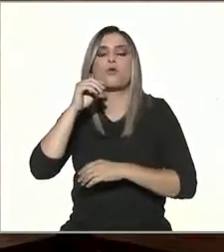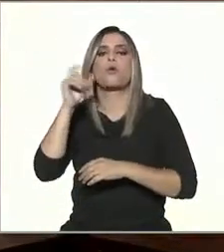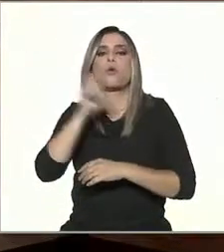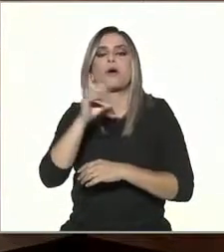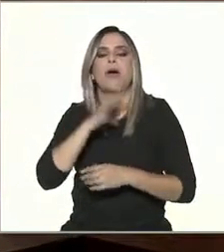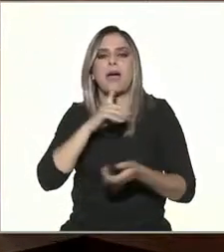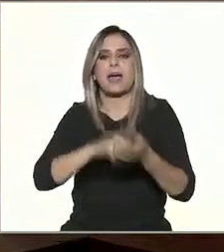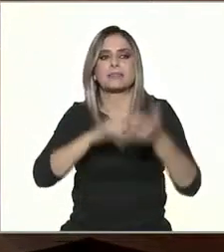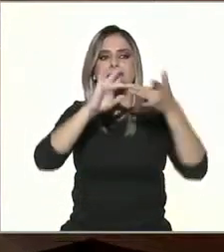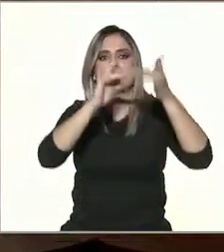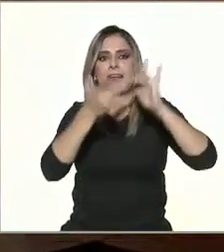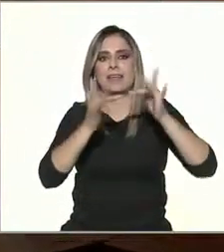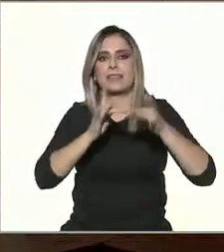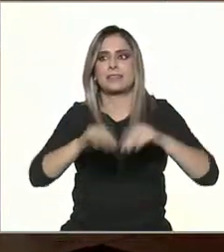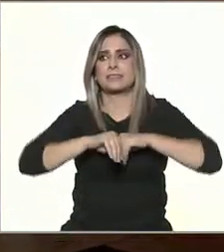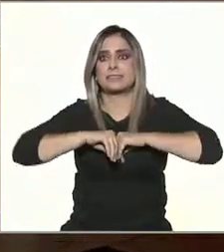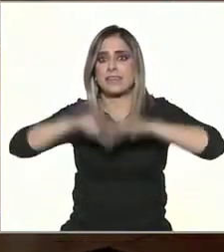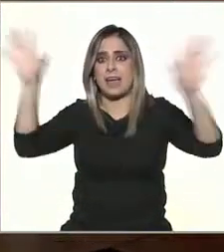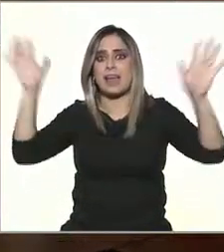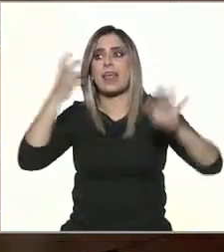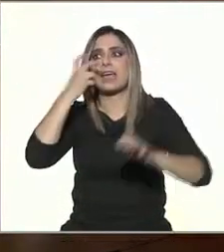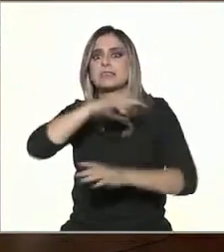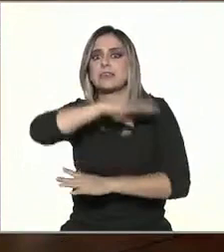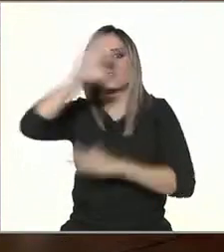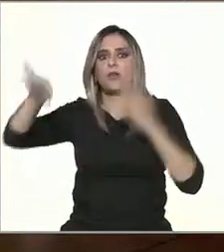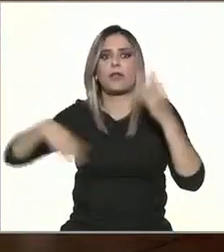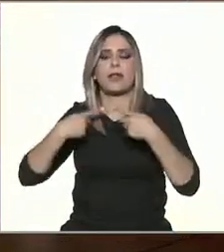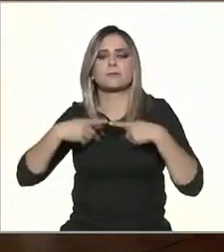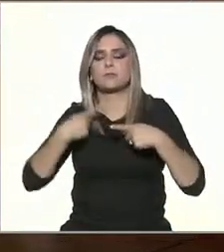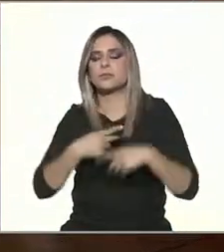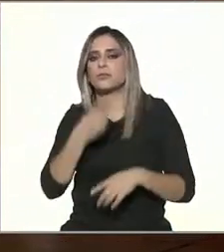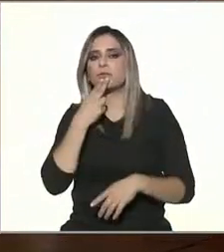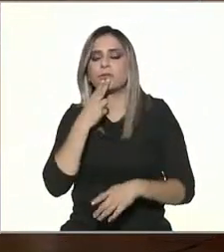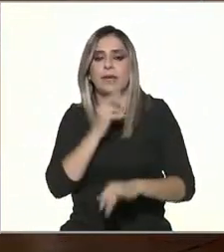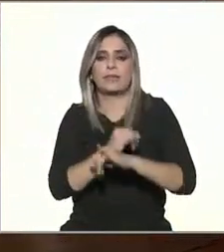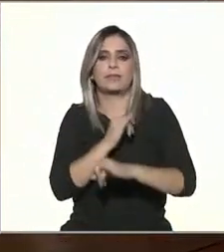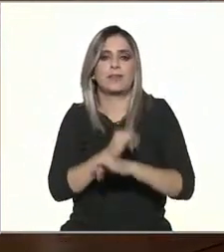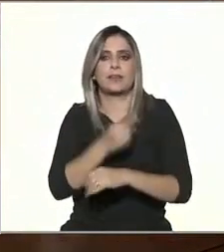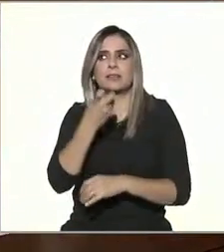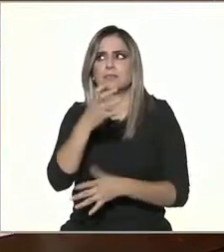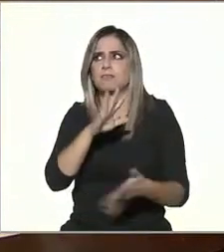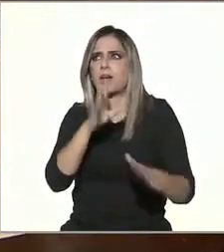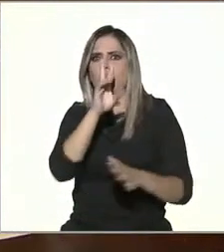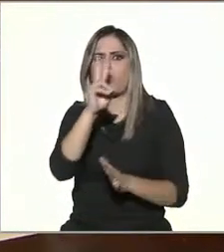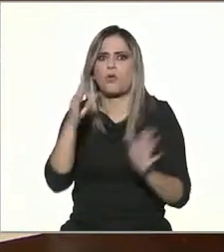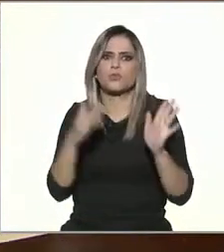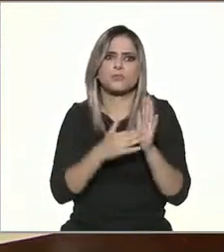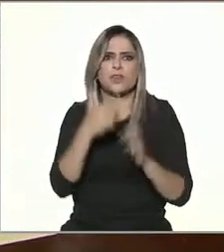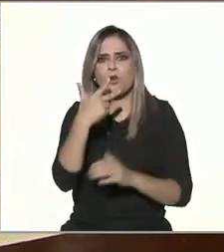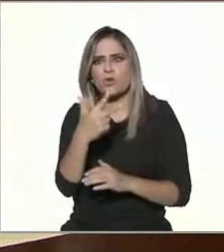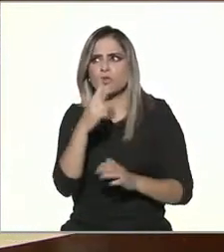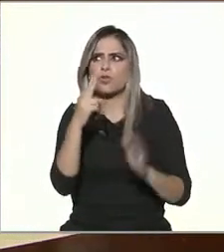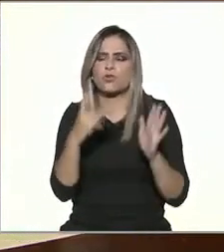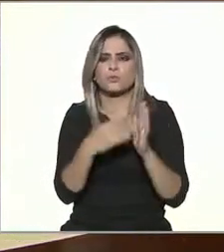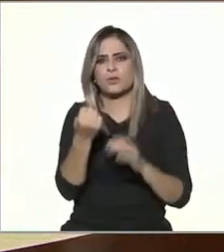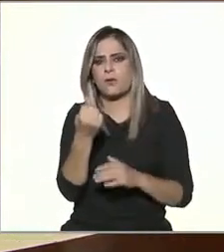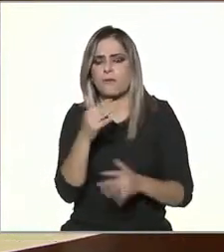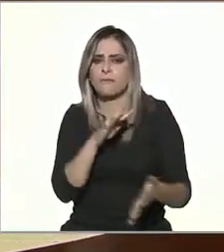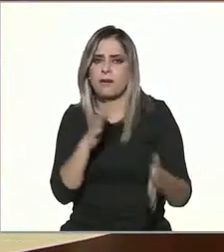sociodigitales. Ese es el mayor boom que se da. Y estamos hablando de por ahí del 2008, 2009,